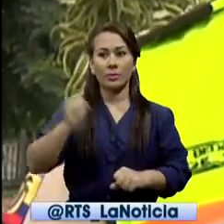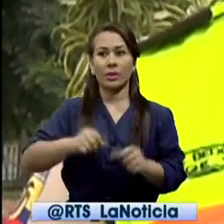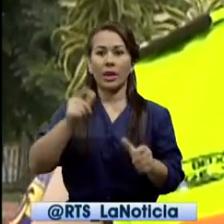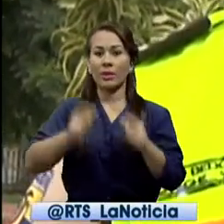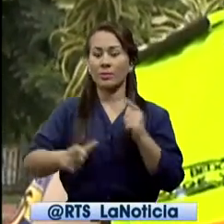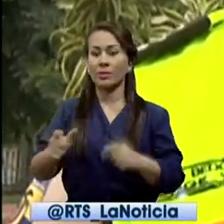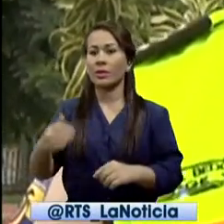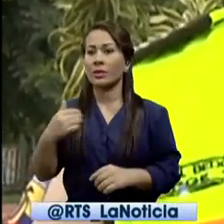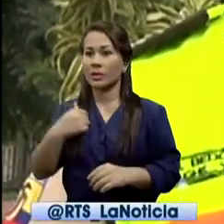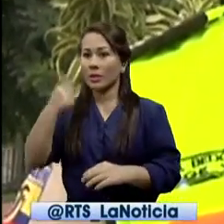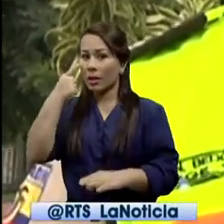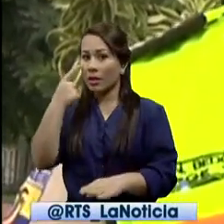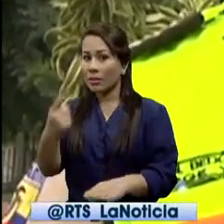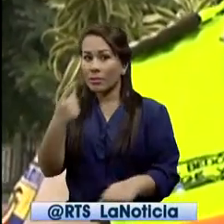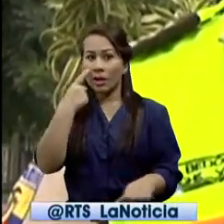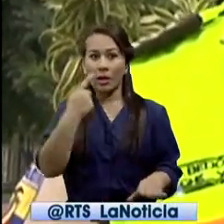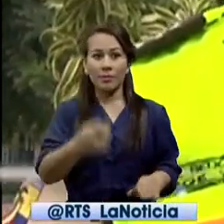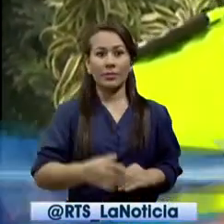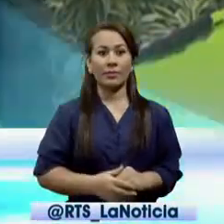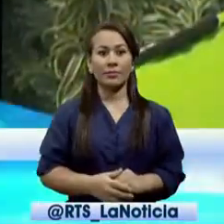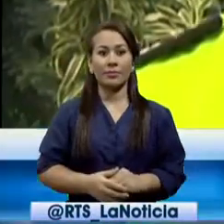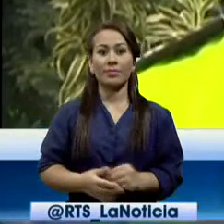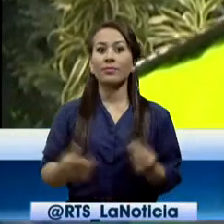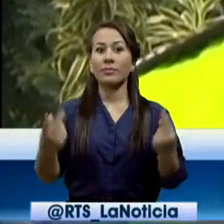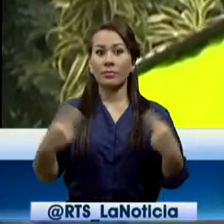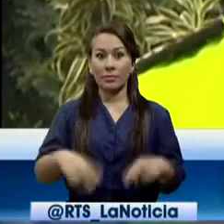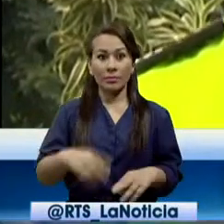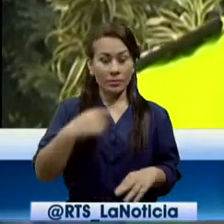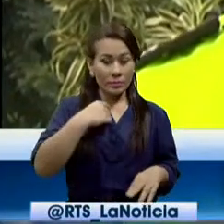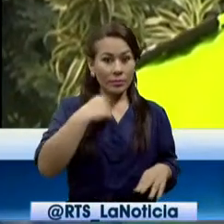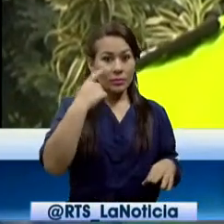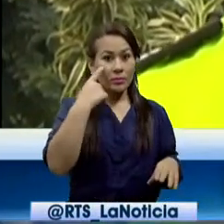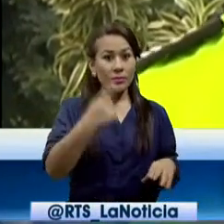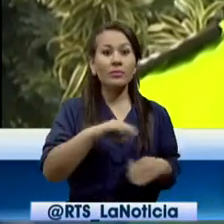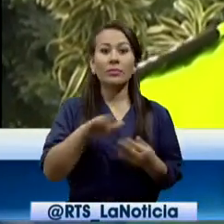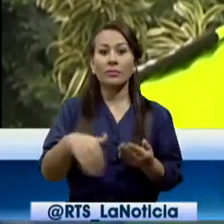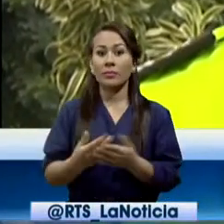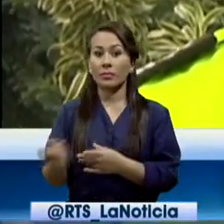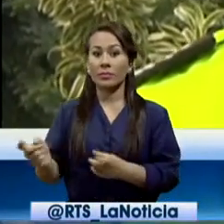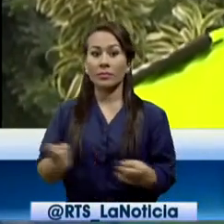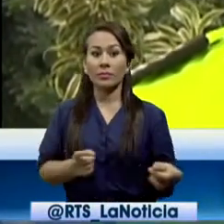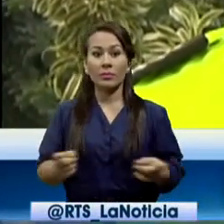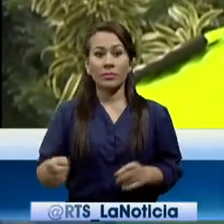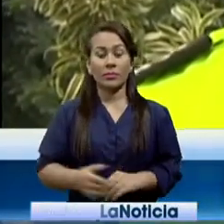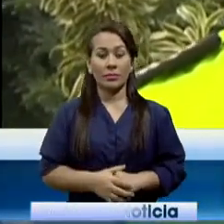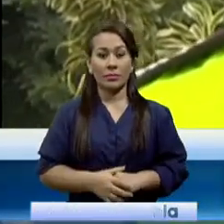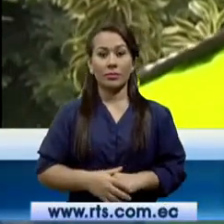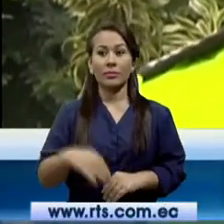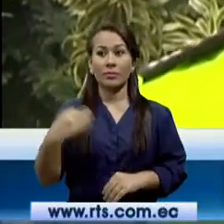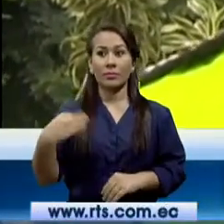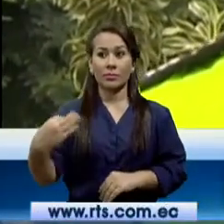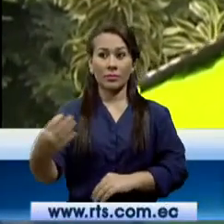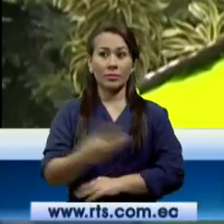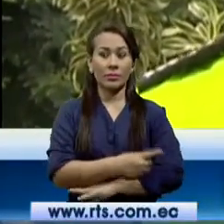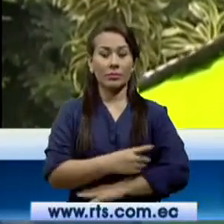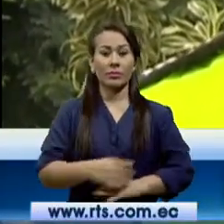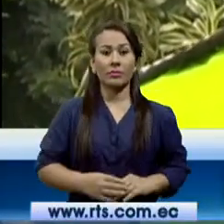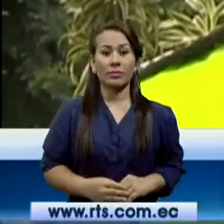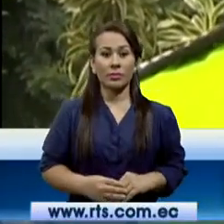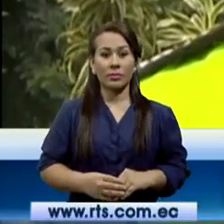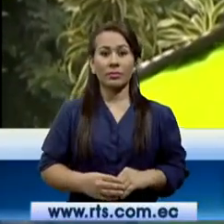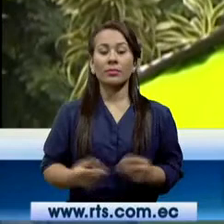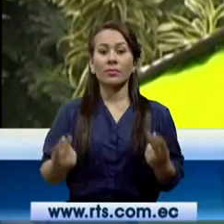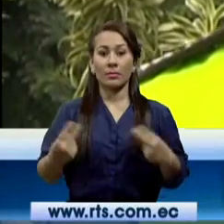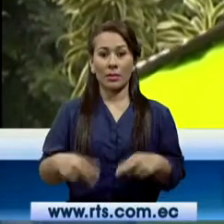percepción de inseguridad, pero sí estamos trabajando. Se tienen realizados los operativos constantemente todos los días, en operativos de